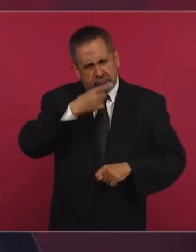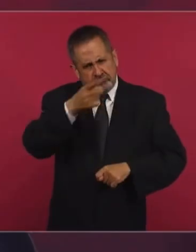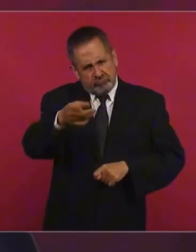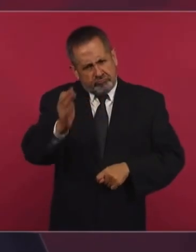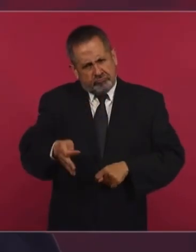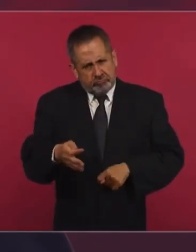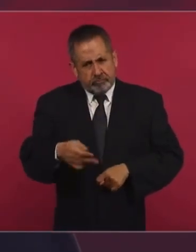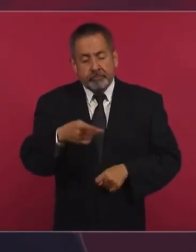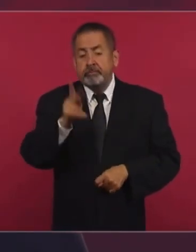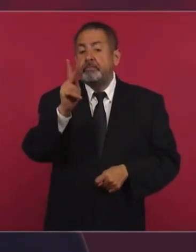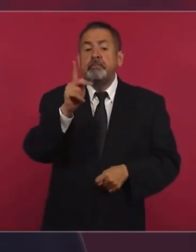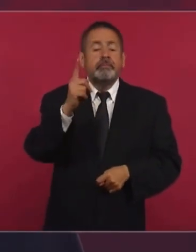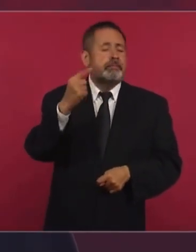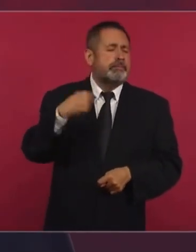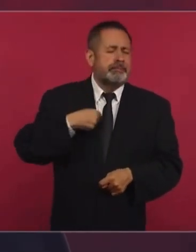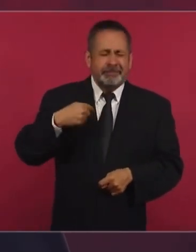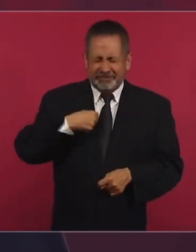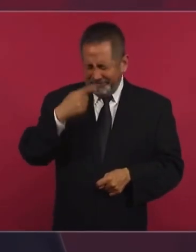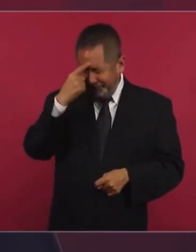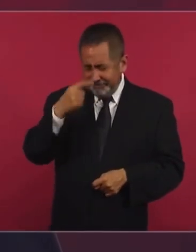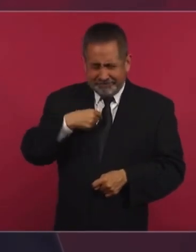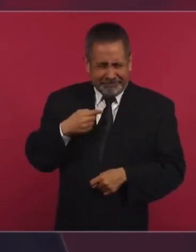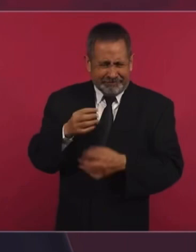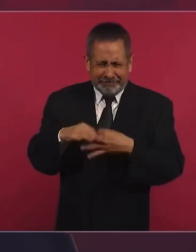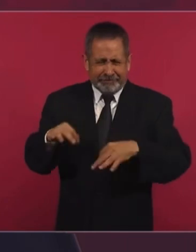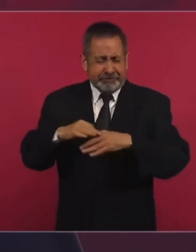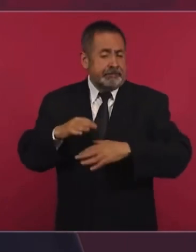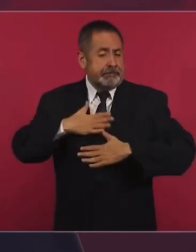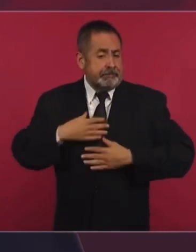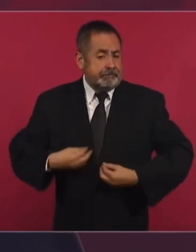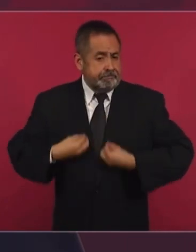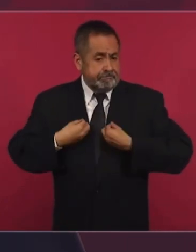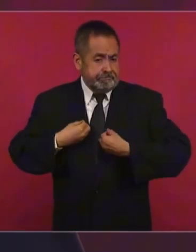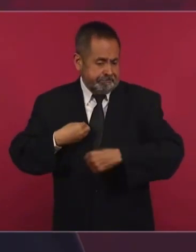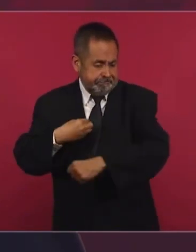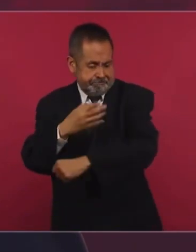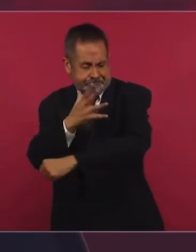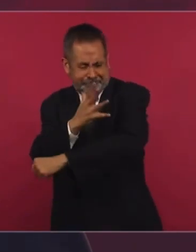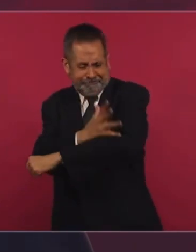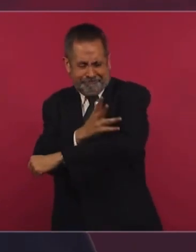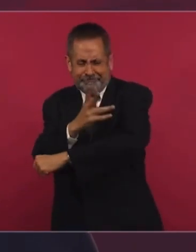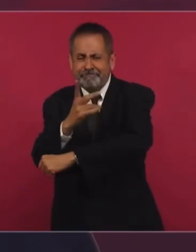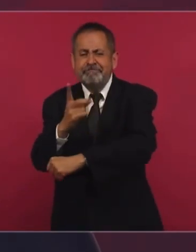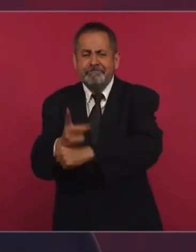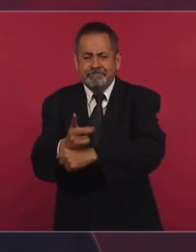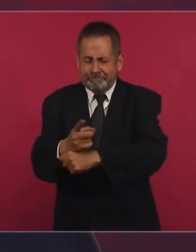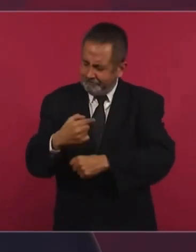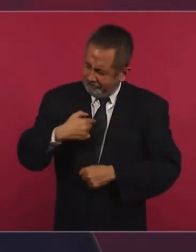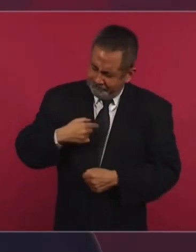es actuar con honestidad, no soy un falsario,